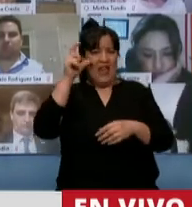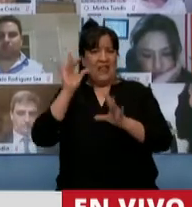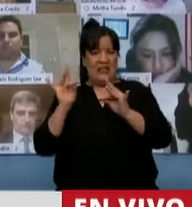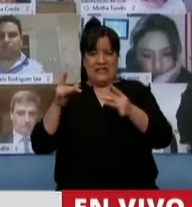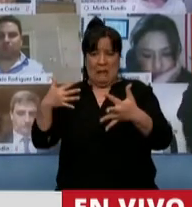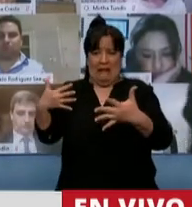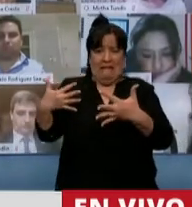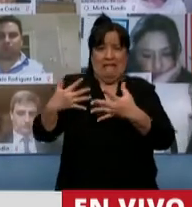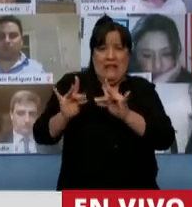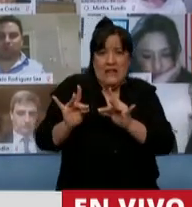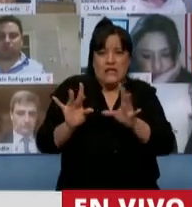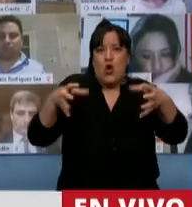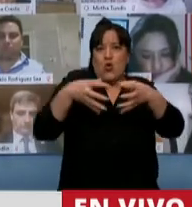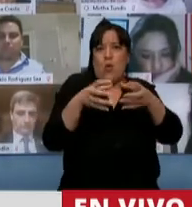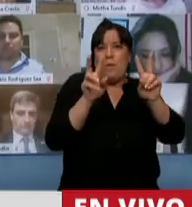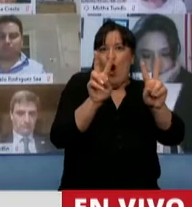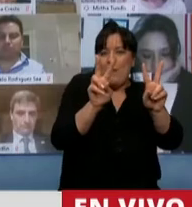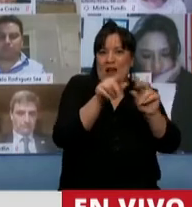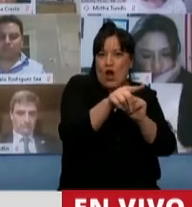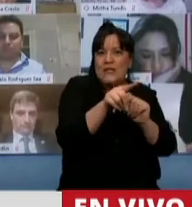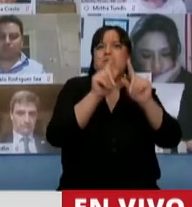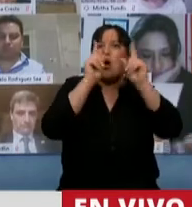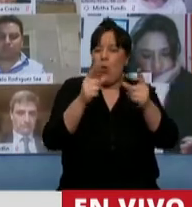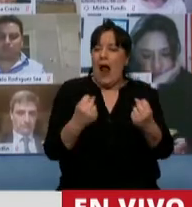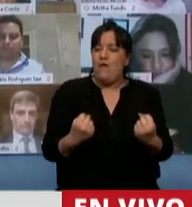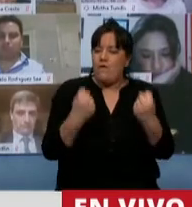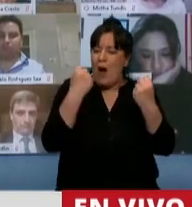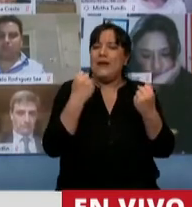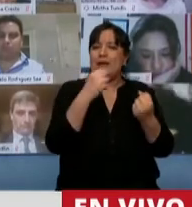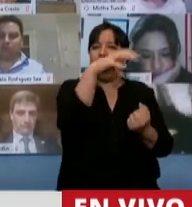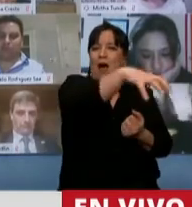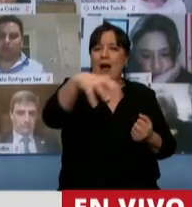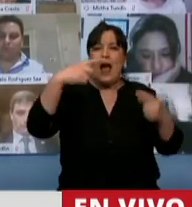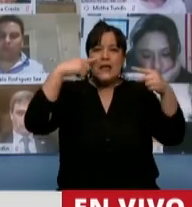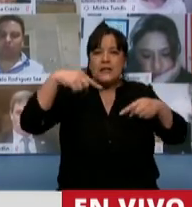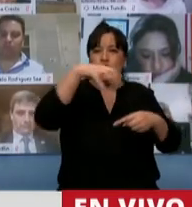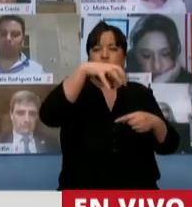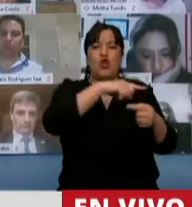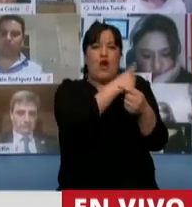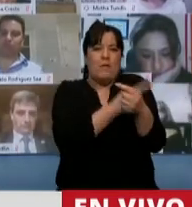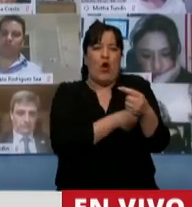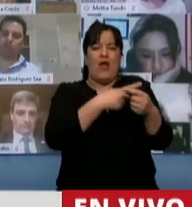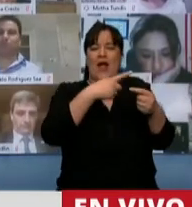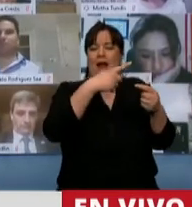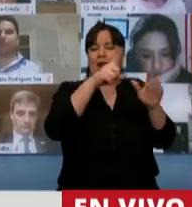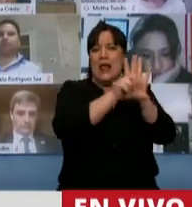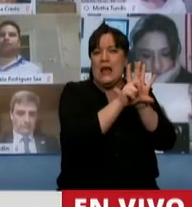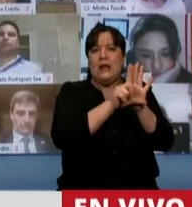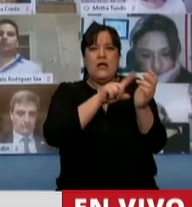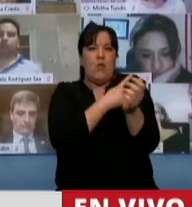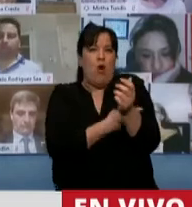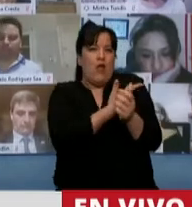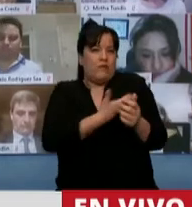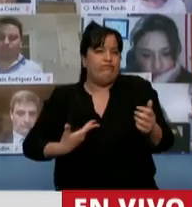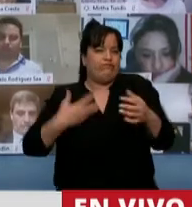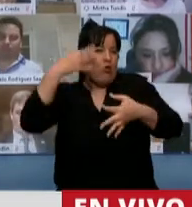peronismo el que sostuvo las instituciones de la democracia. Señor Presidente, lo que me parece que están siendo